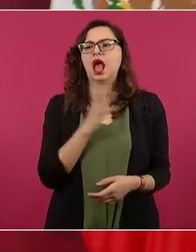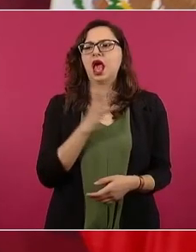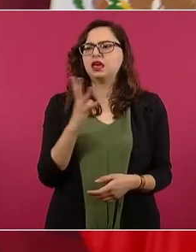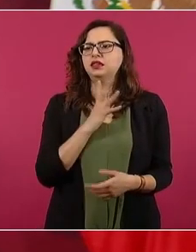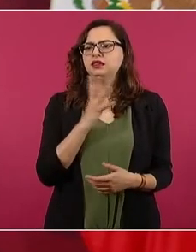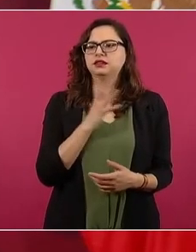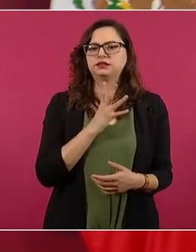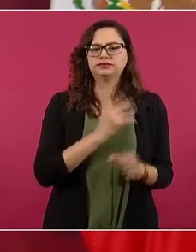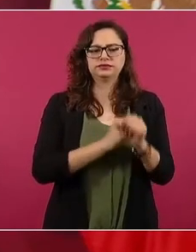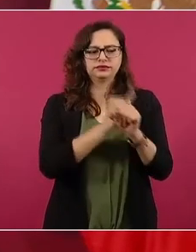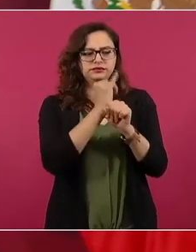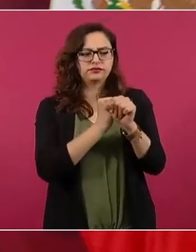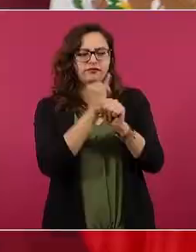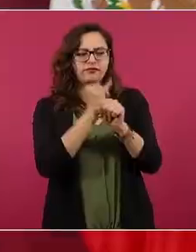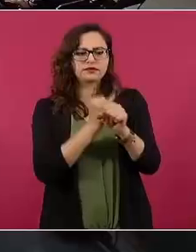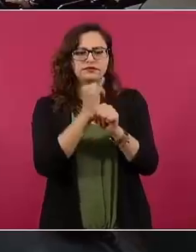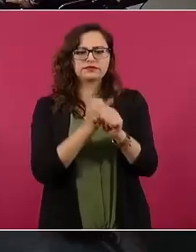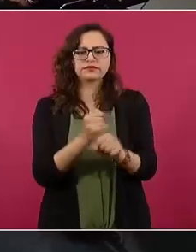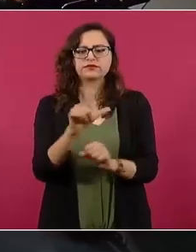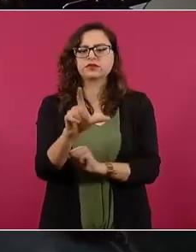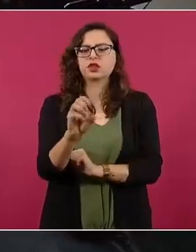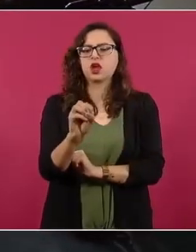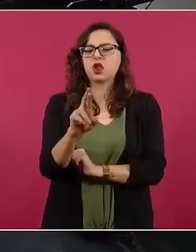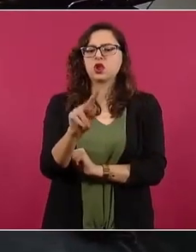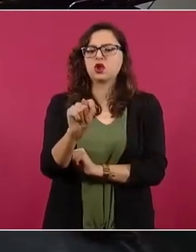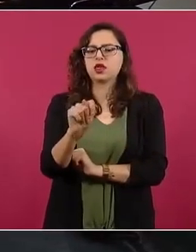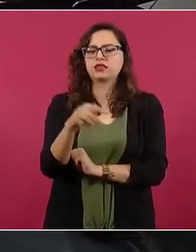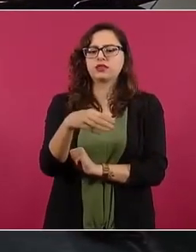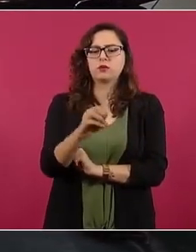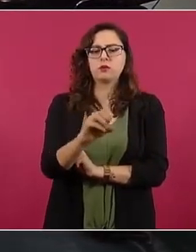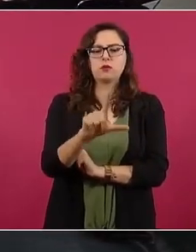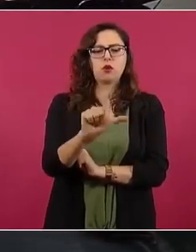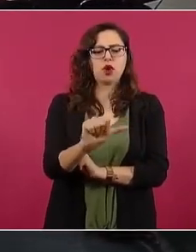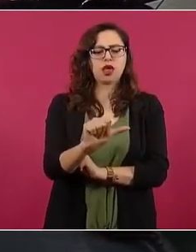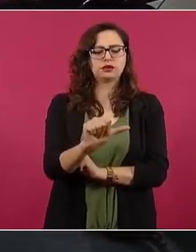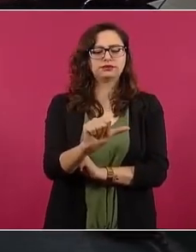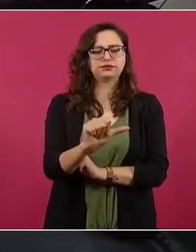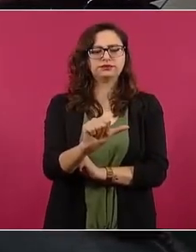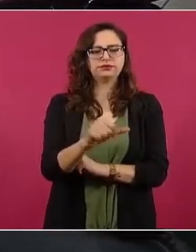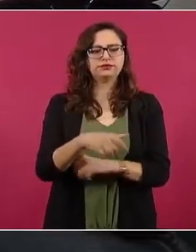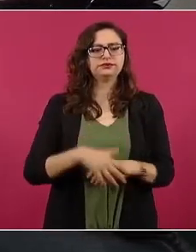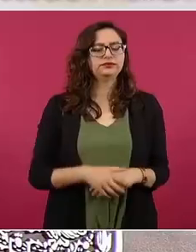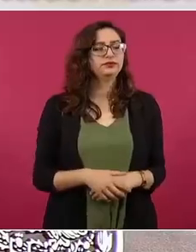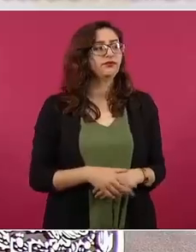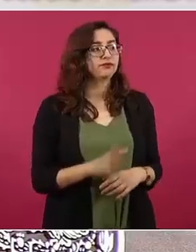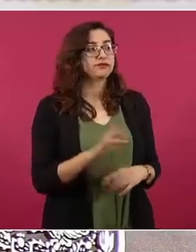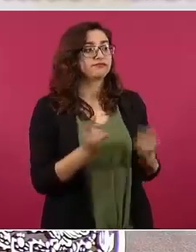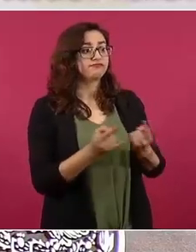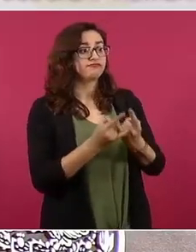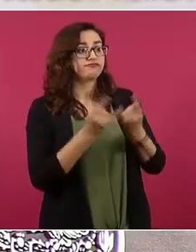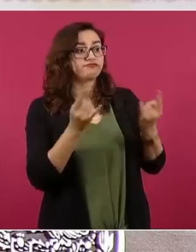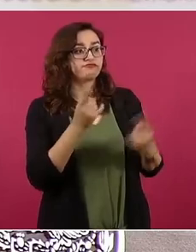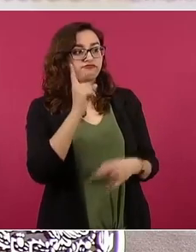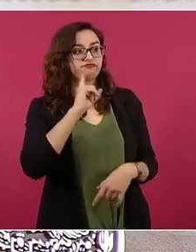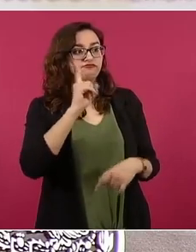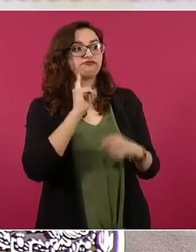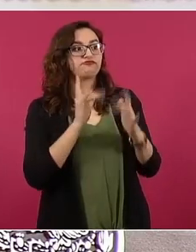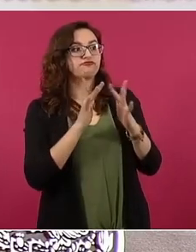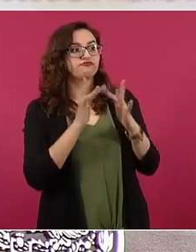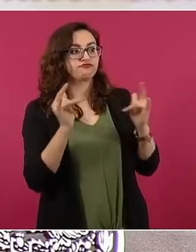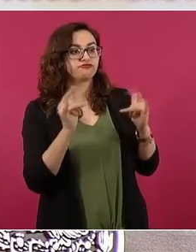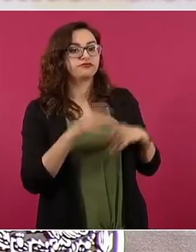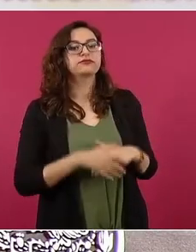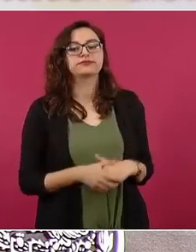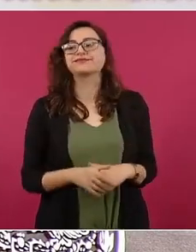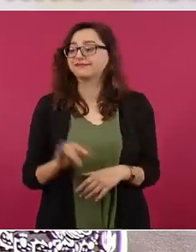lo de… Sobre el caso que se desvalló. Sí, sí, pero